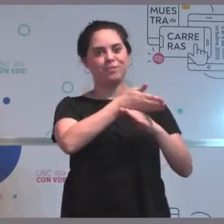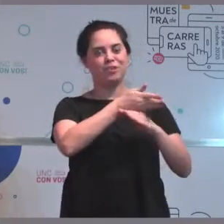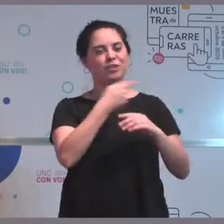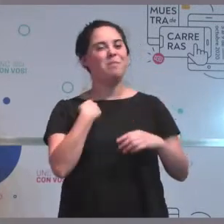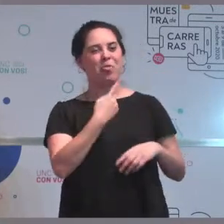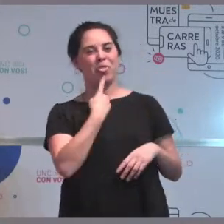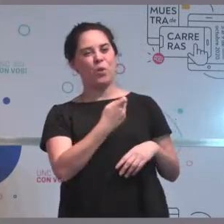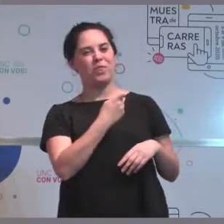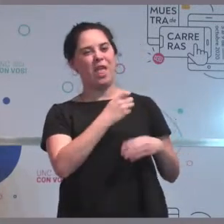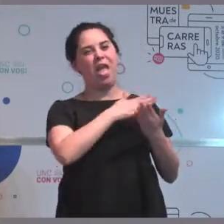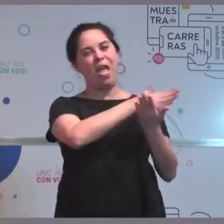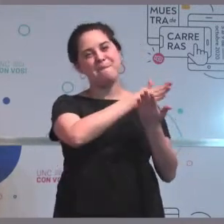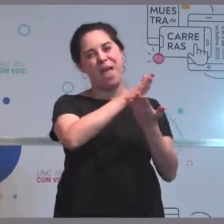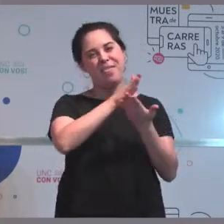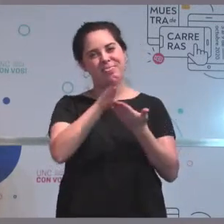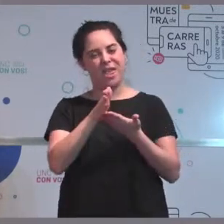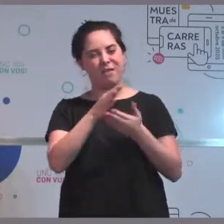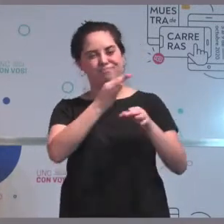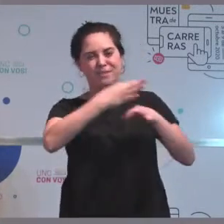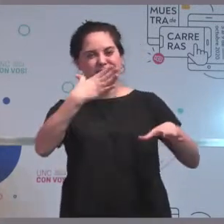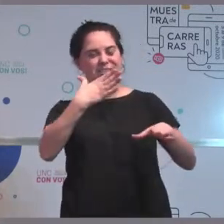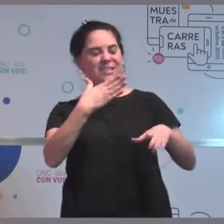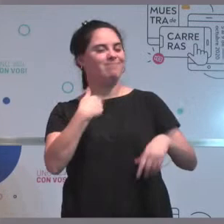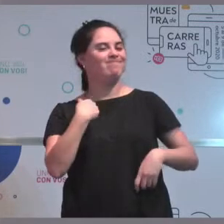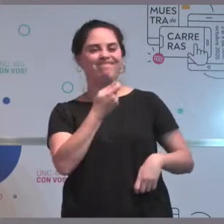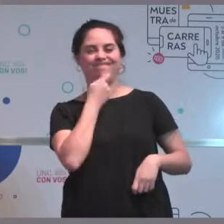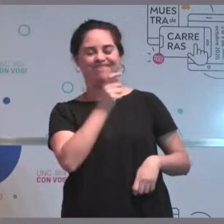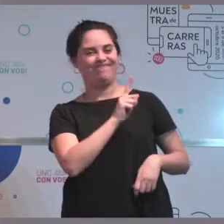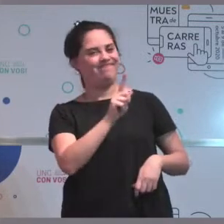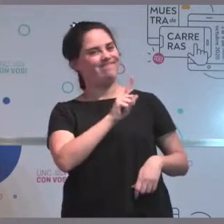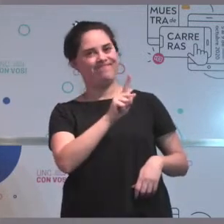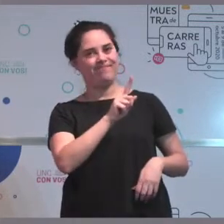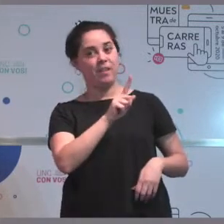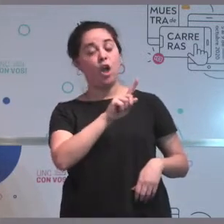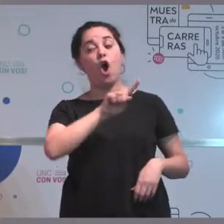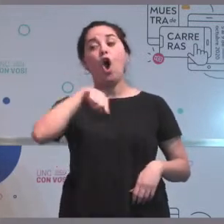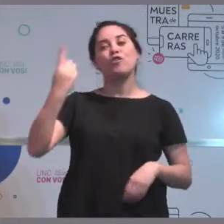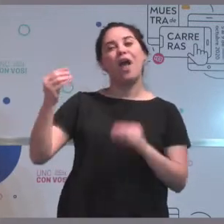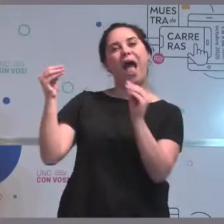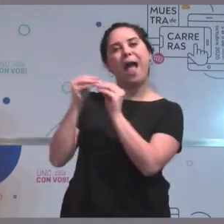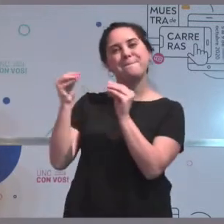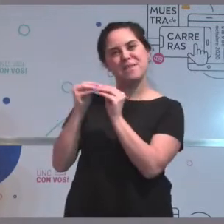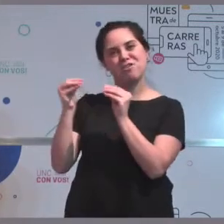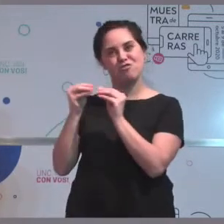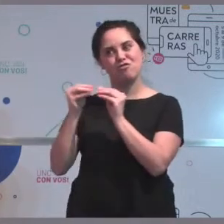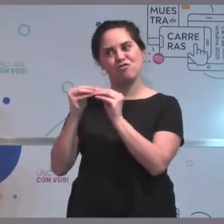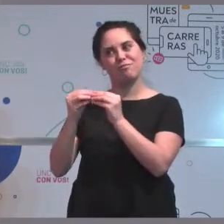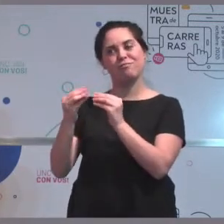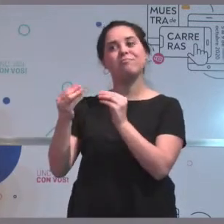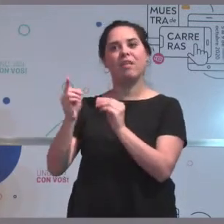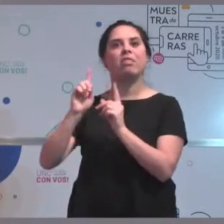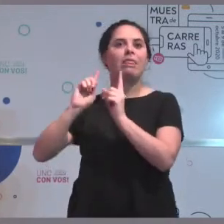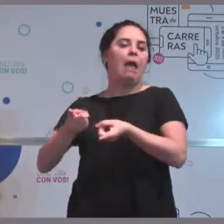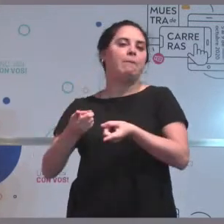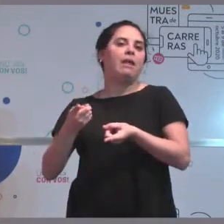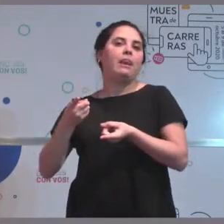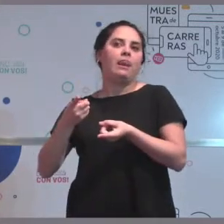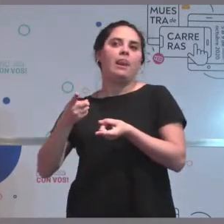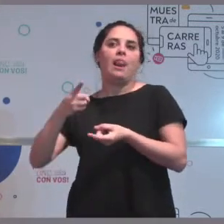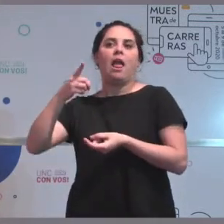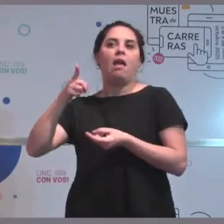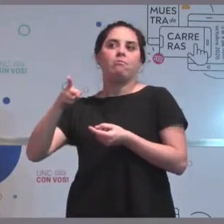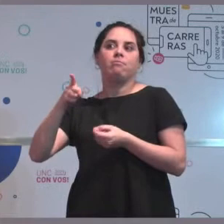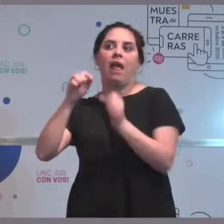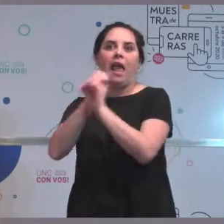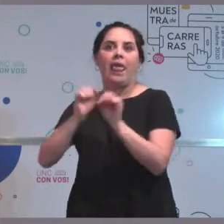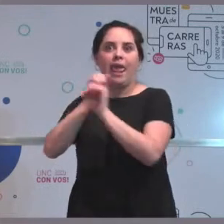las materias específicas de la carrera. Y a través de un amigo, tengo un amigo que arrancó a abrir mensura y